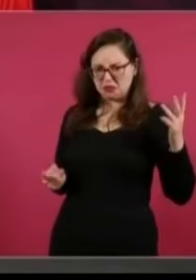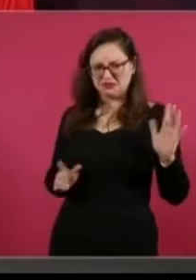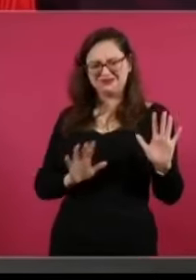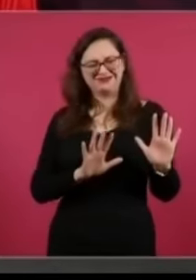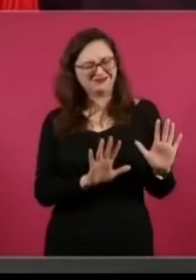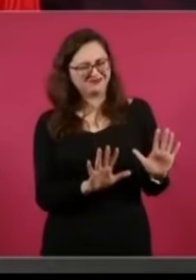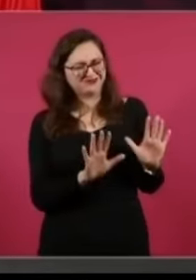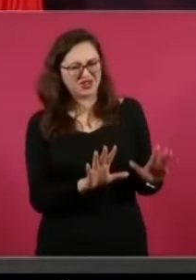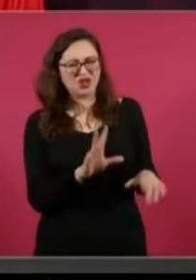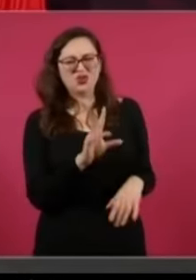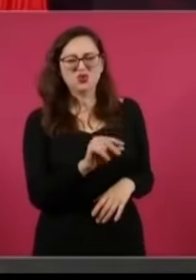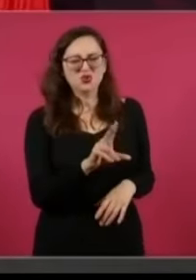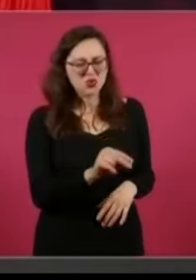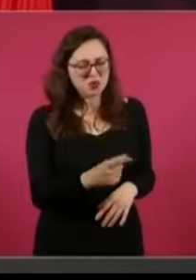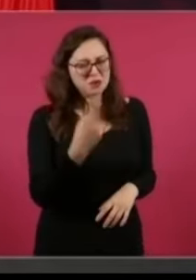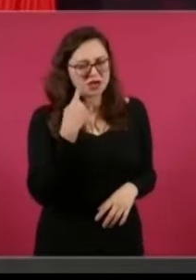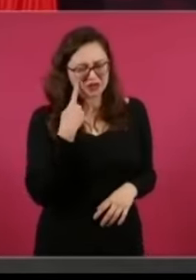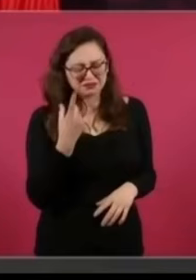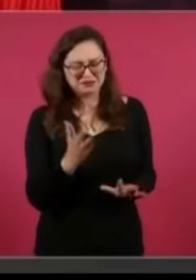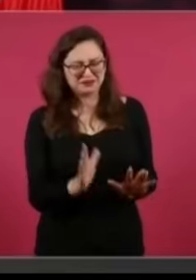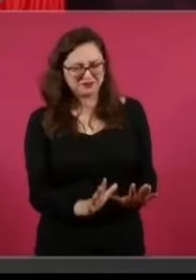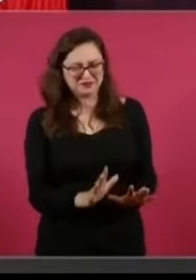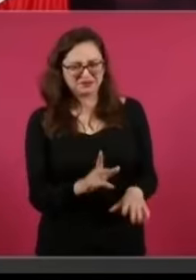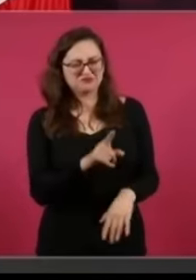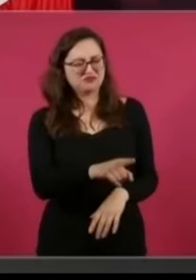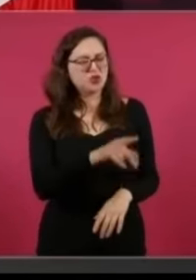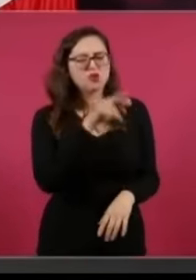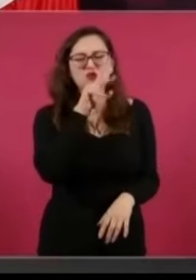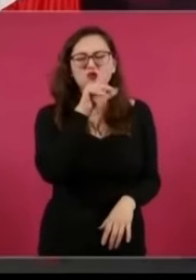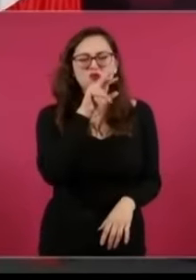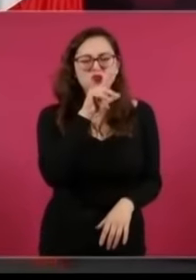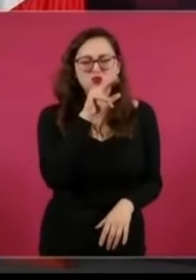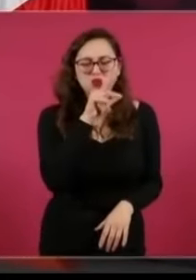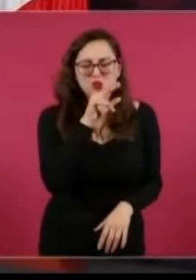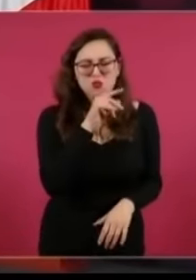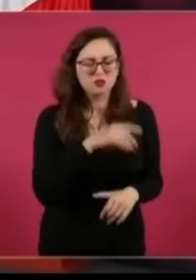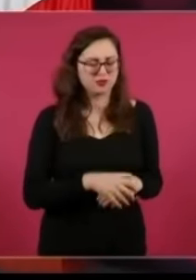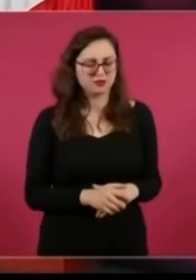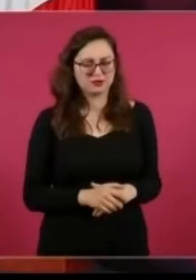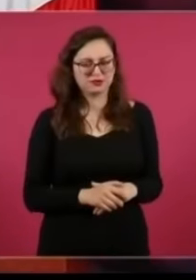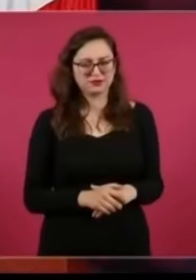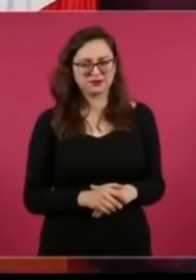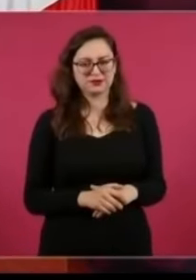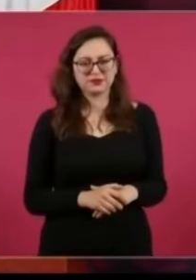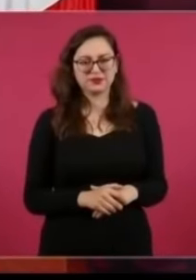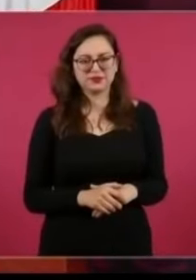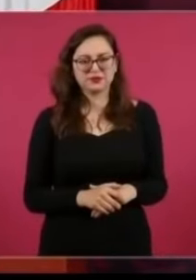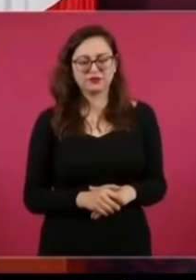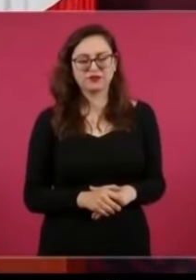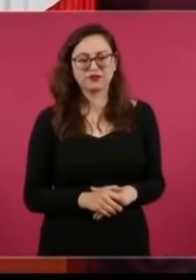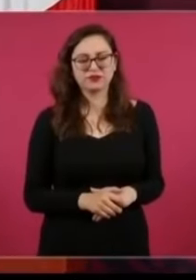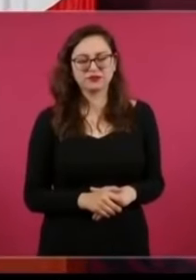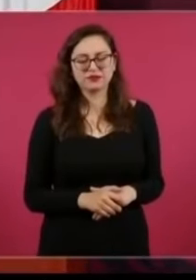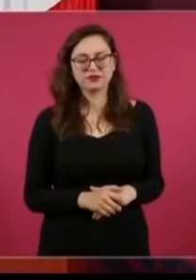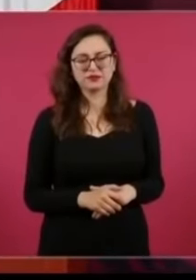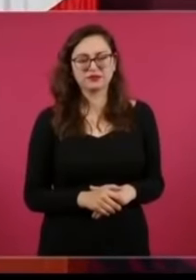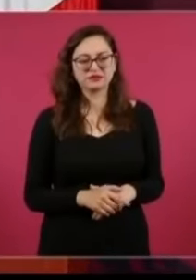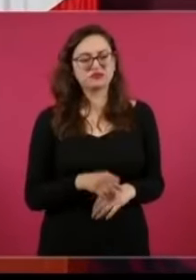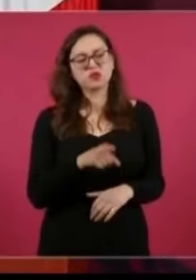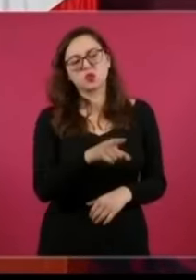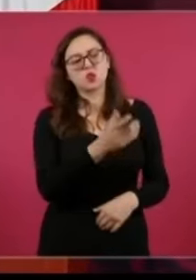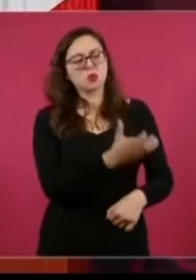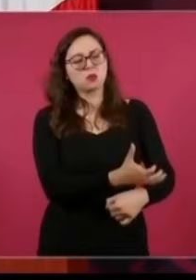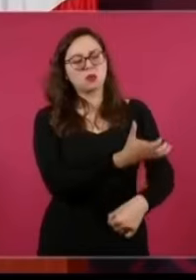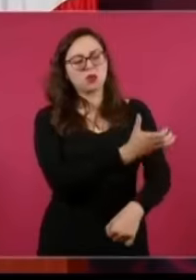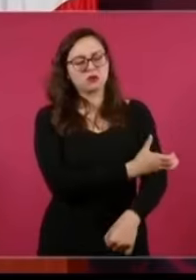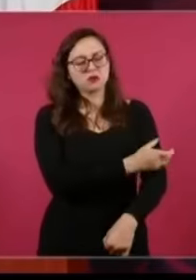en su momento creada por Claudio Iquiz González, se ha organizado para atacar a su gobierno, para financiar a